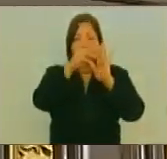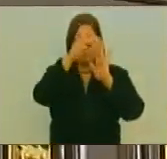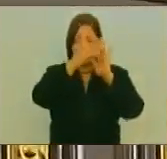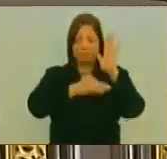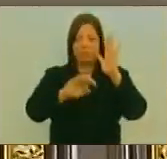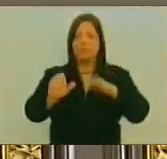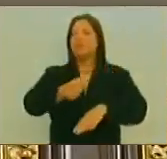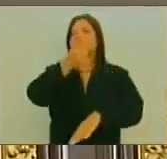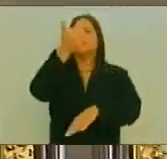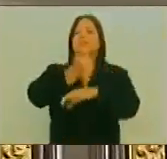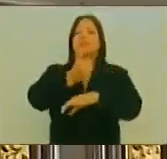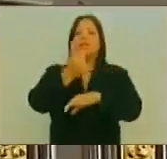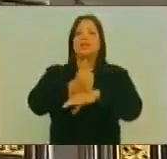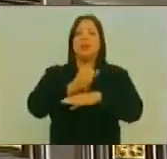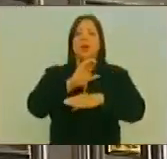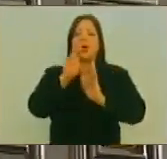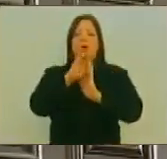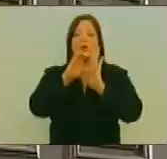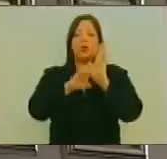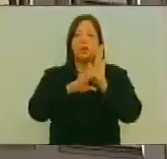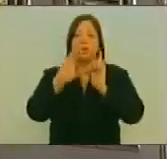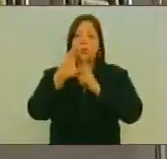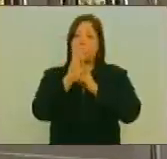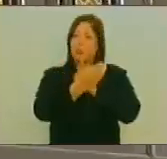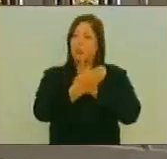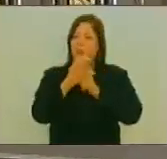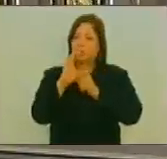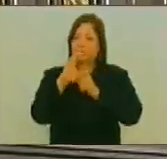la Instalación De la Constituyente Cultural